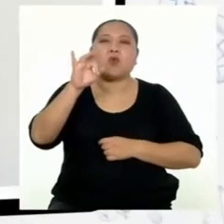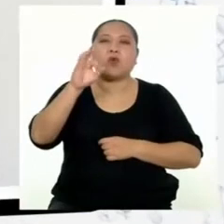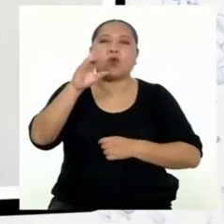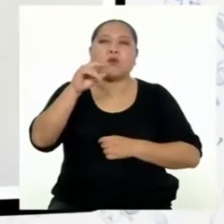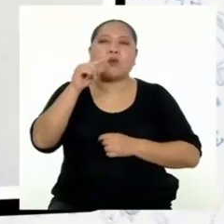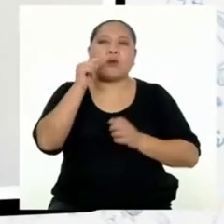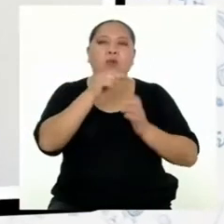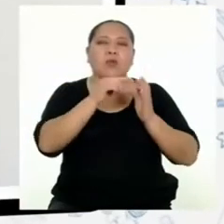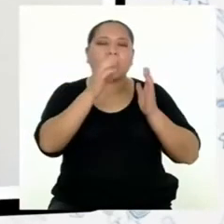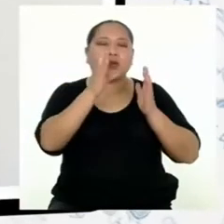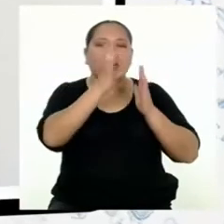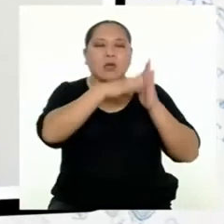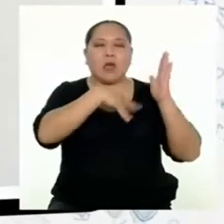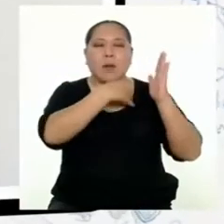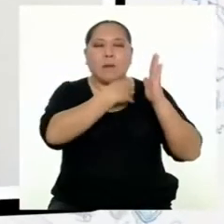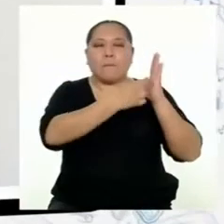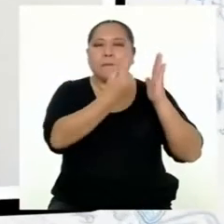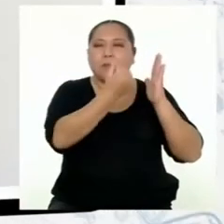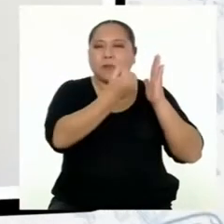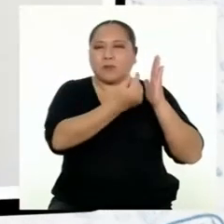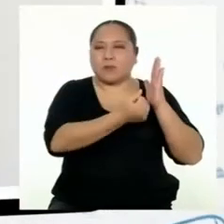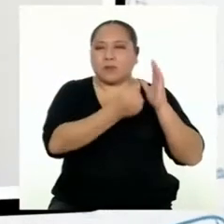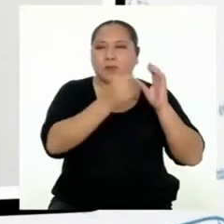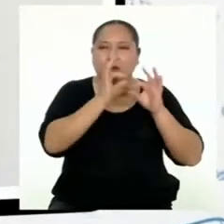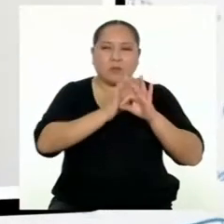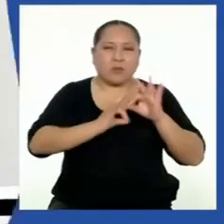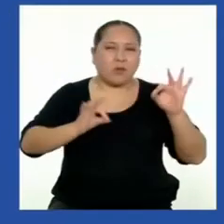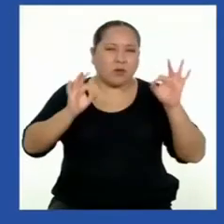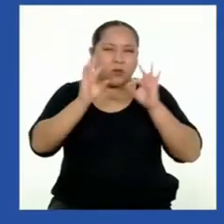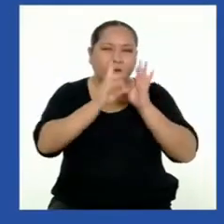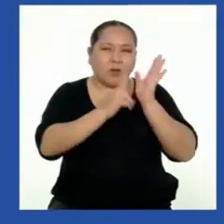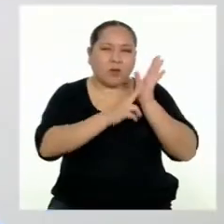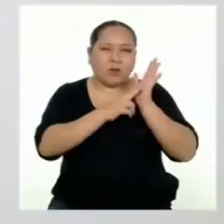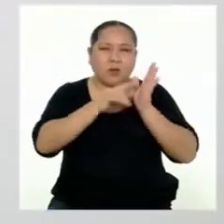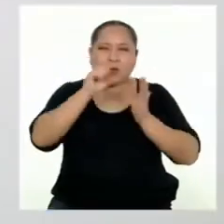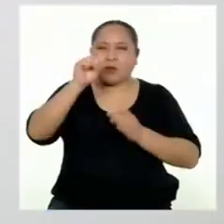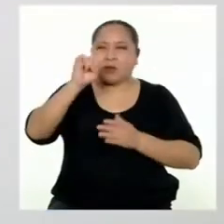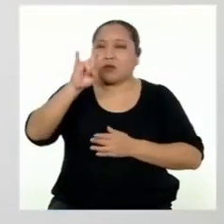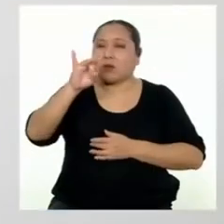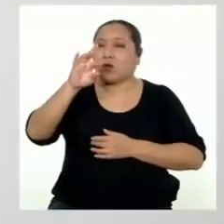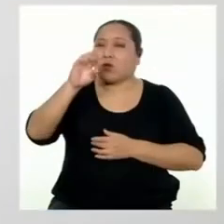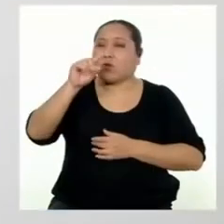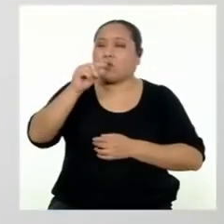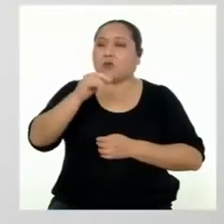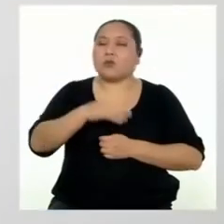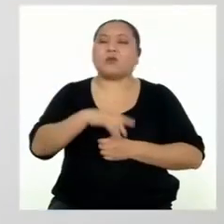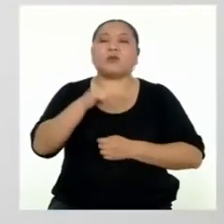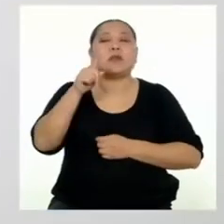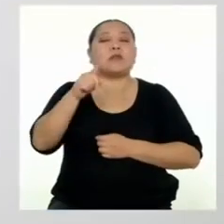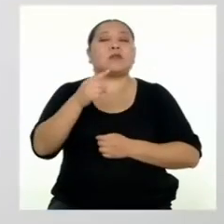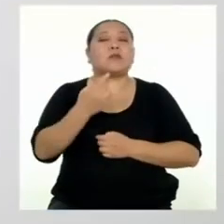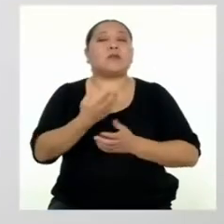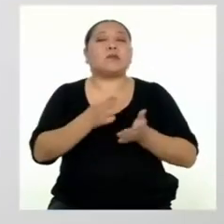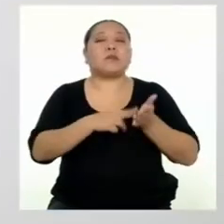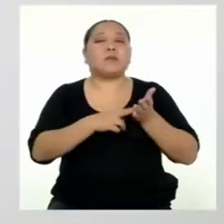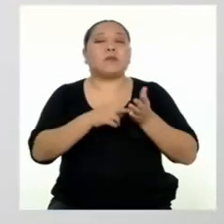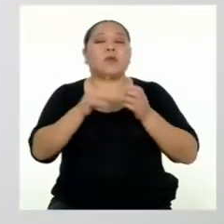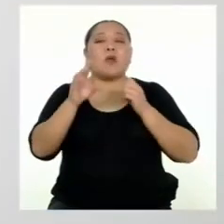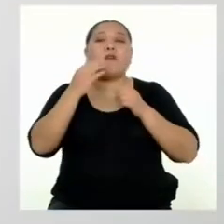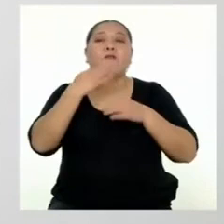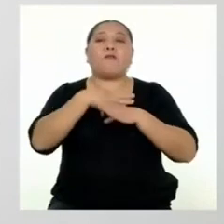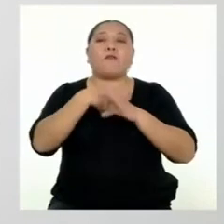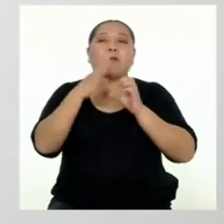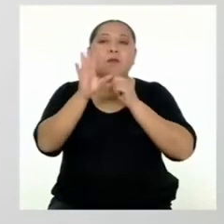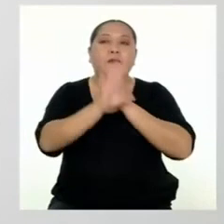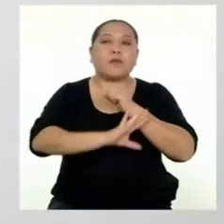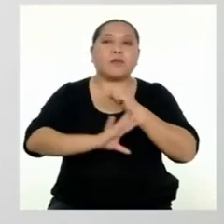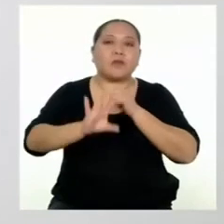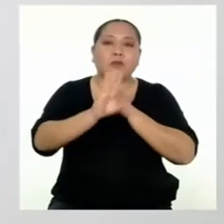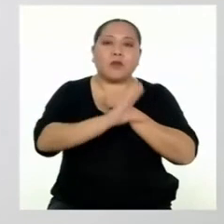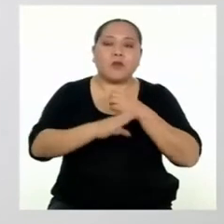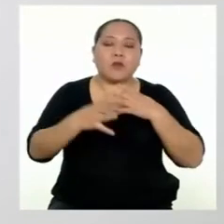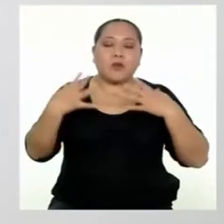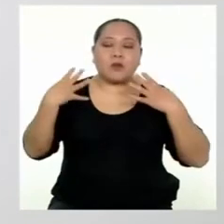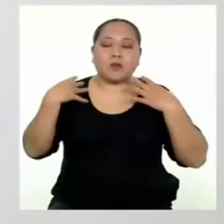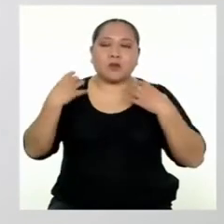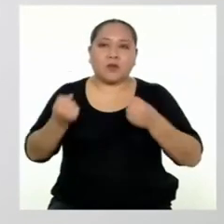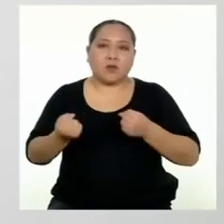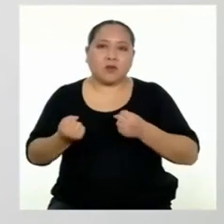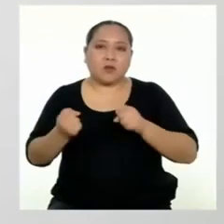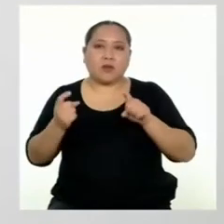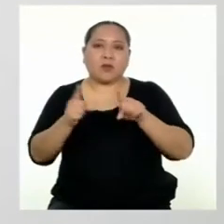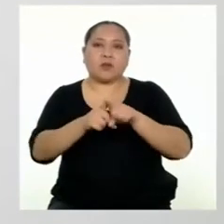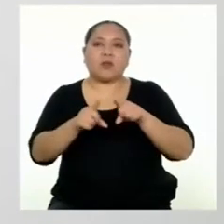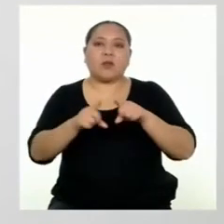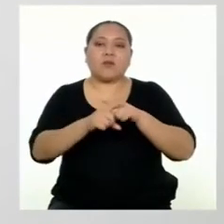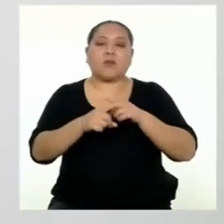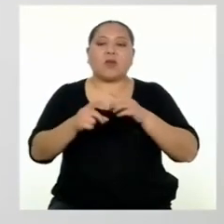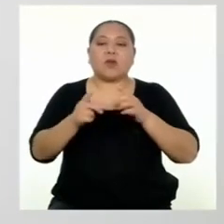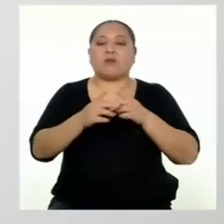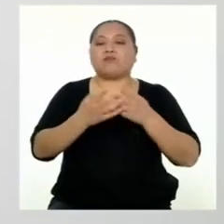presupuesto familiar? ¿Son importantes los seguros? Los seguros son una forma de proteger nuestra salud y